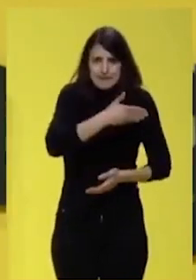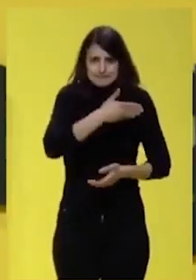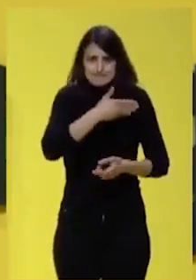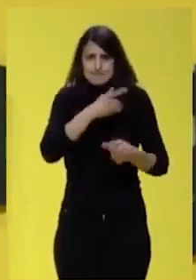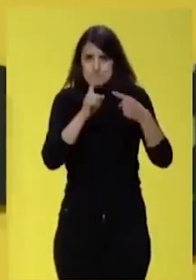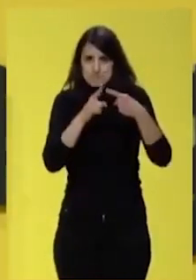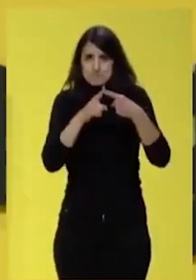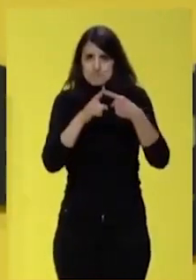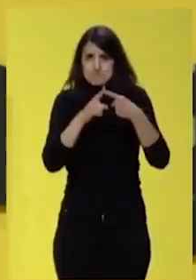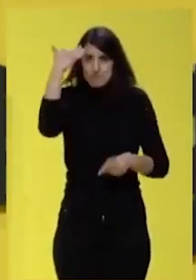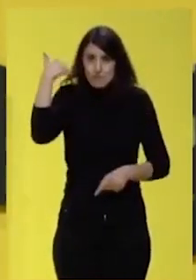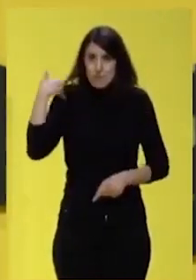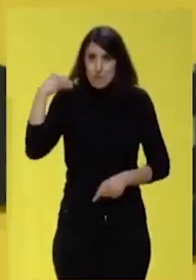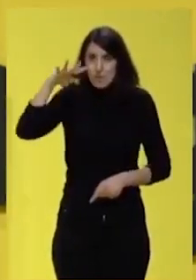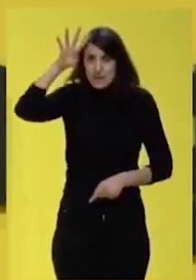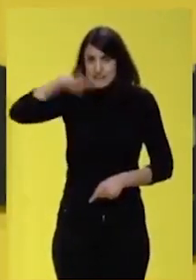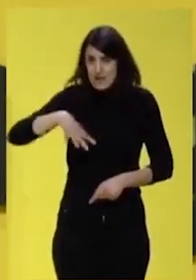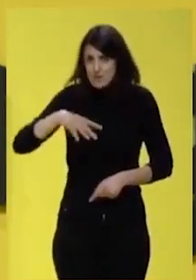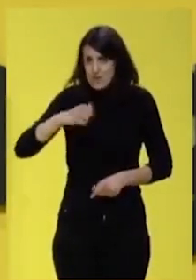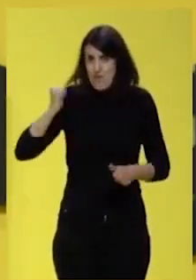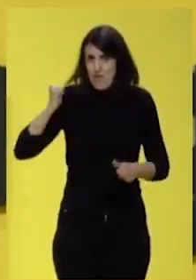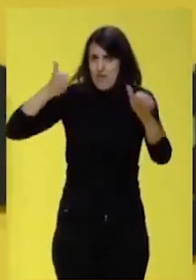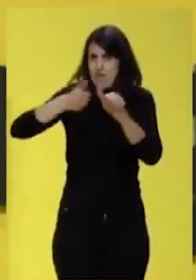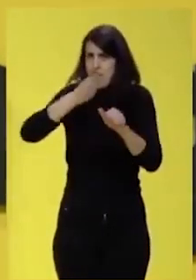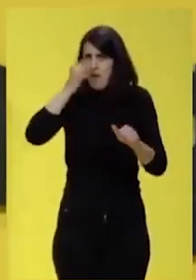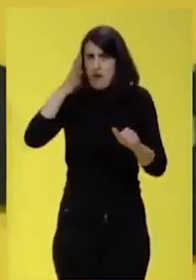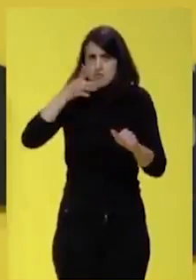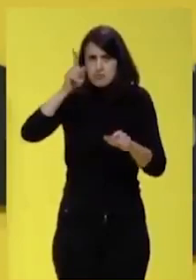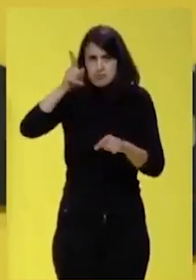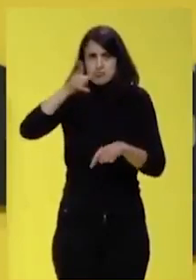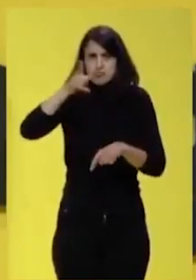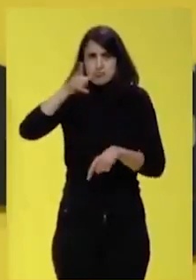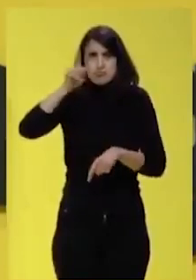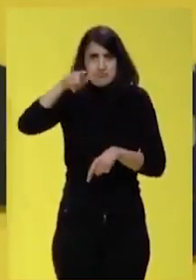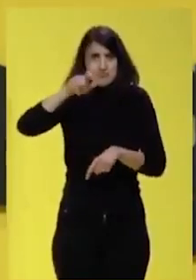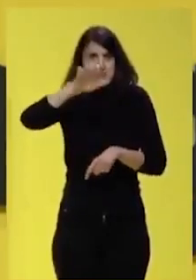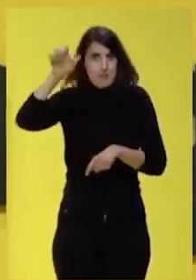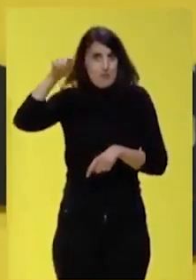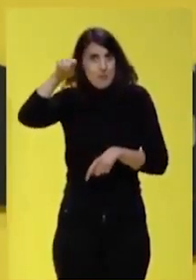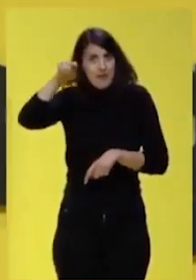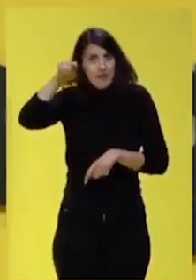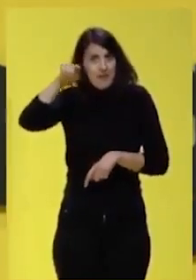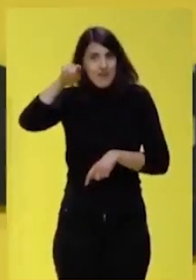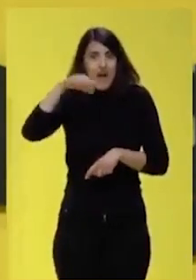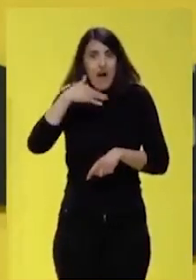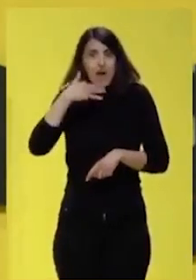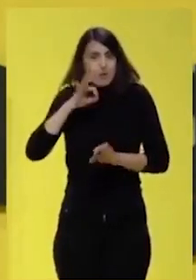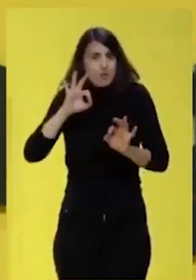lo que ha hecho el pueblo de Cataluña en los últimos años, en la mitad de Europa, es algo totalmente